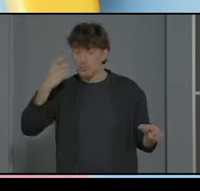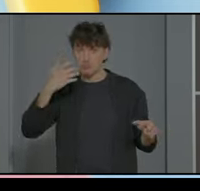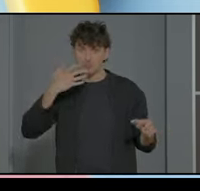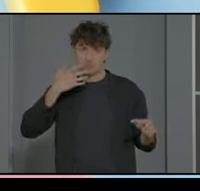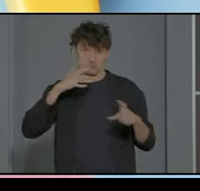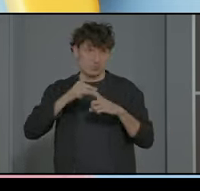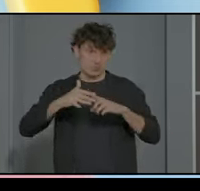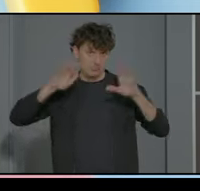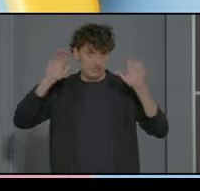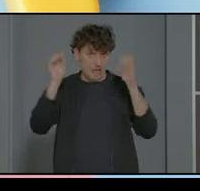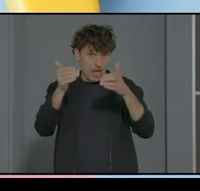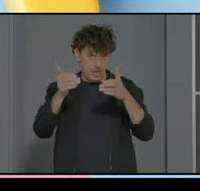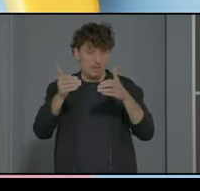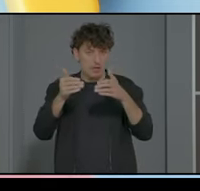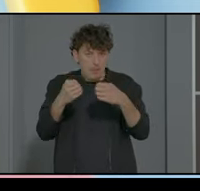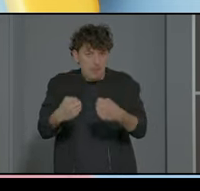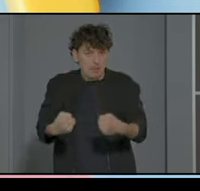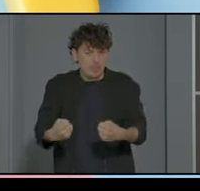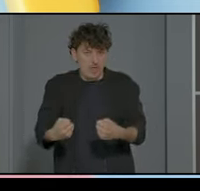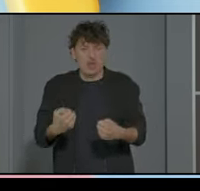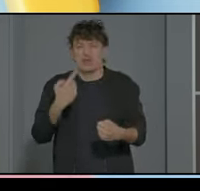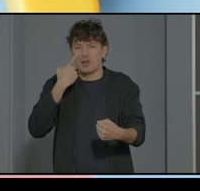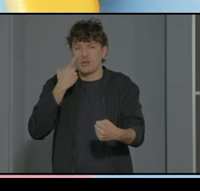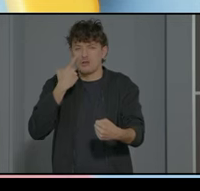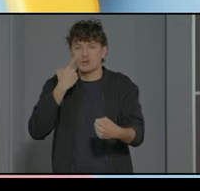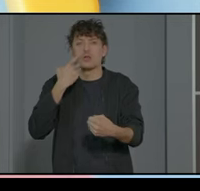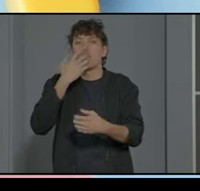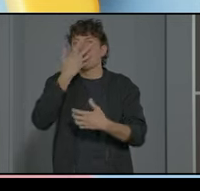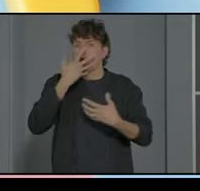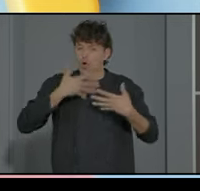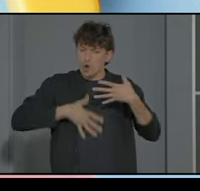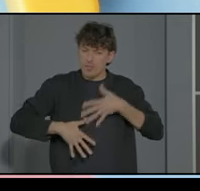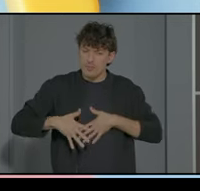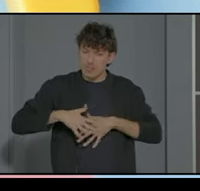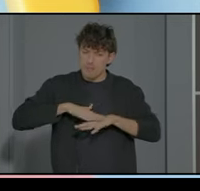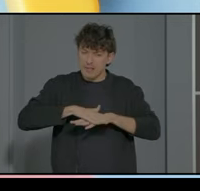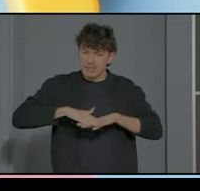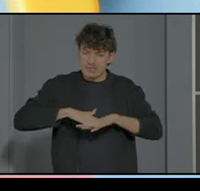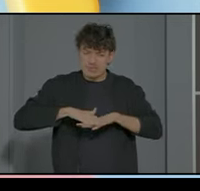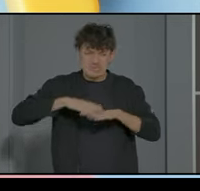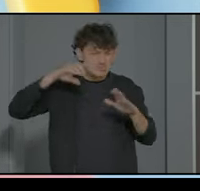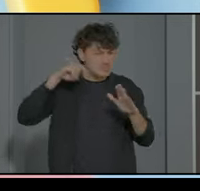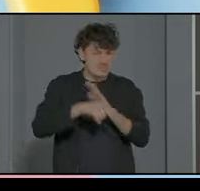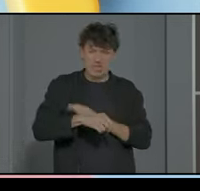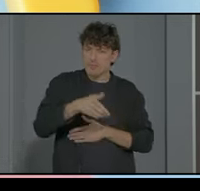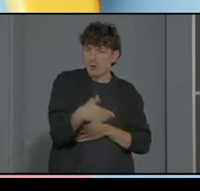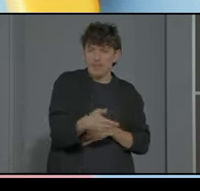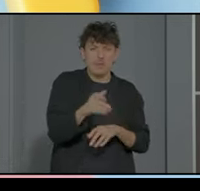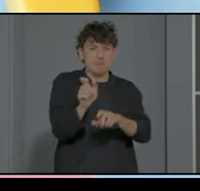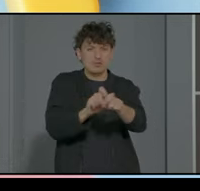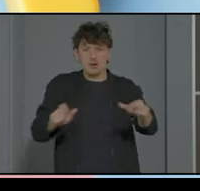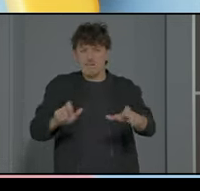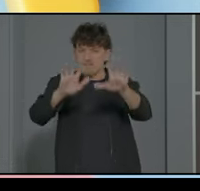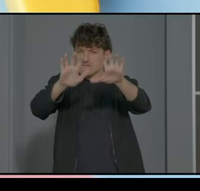supuesto y eso parte siempre de un conocimiento fundamental y profundo de las personas que tenemos tanto para